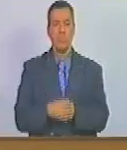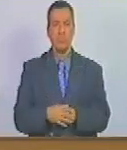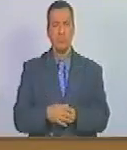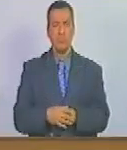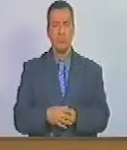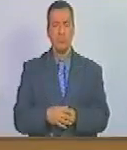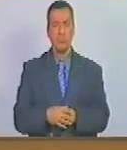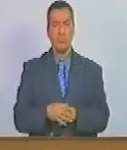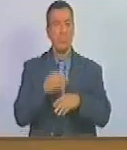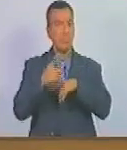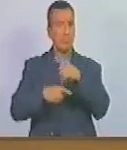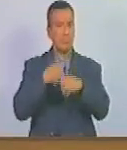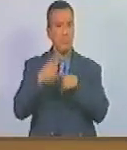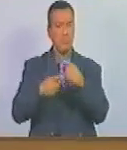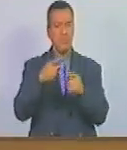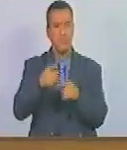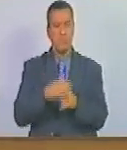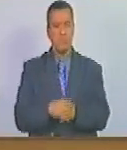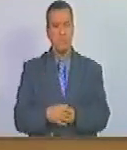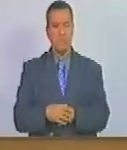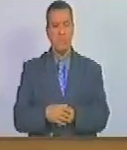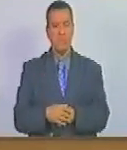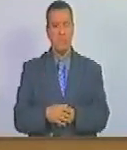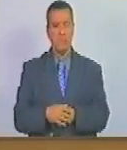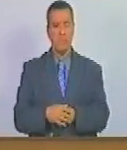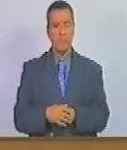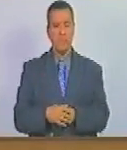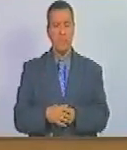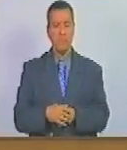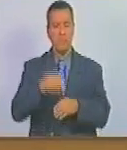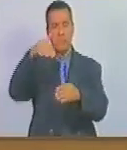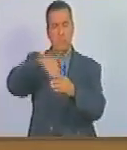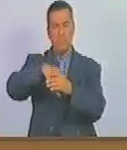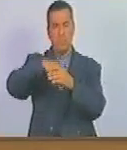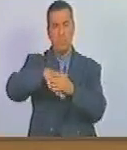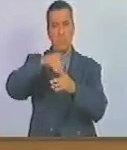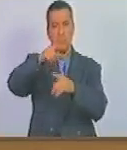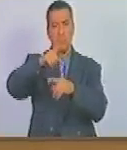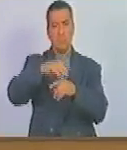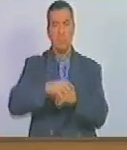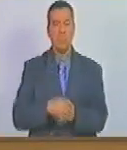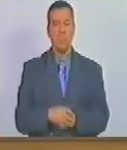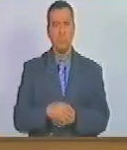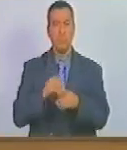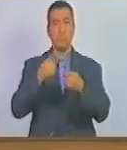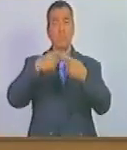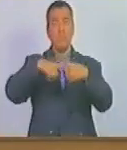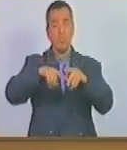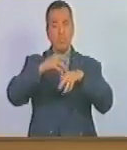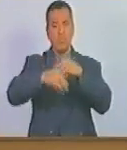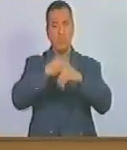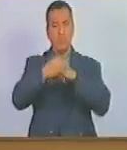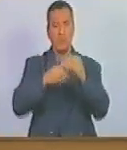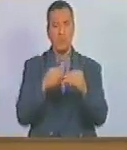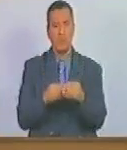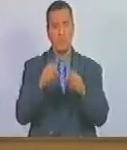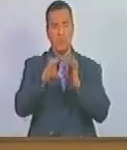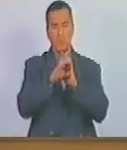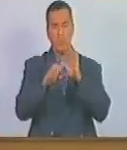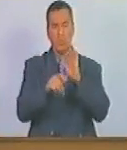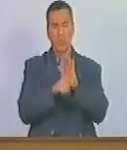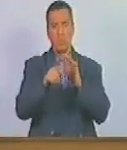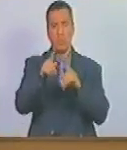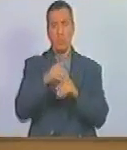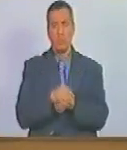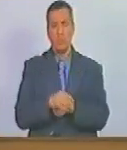vamos a proceder a la votación correspondiente luego de haber cumplido los extremos constitucionales